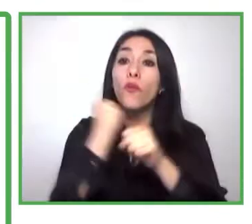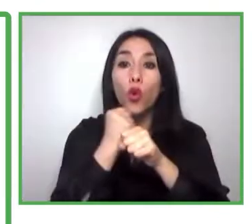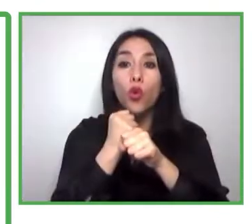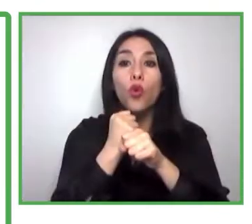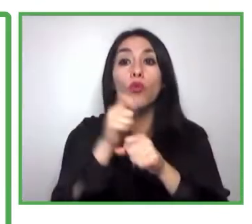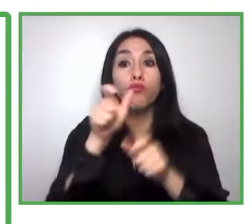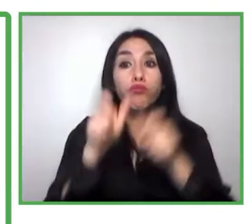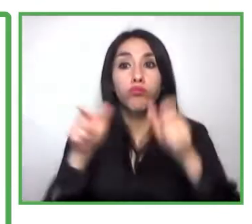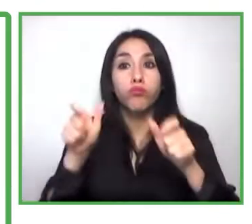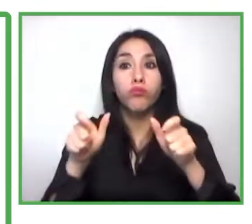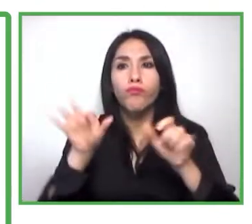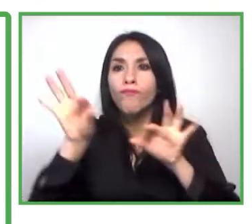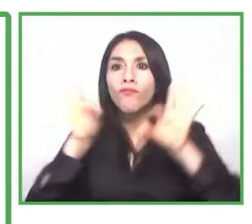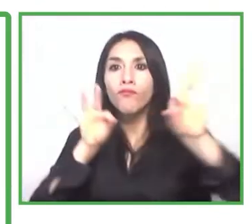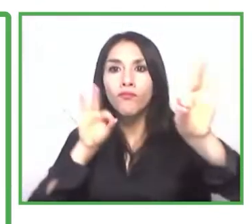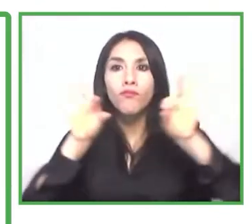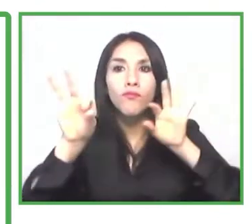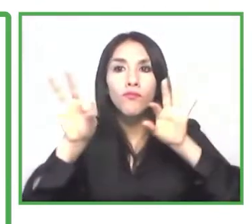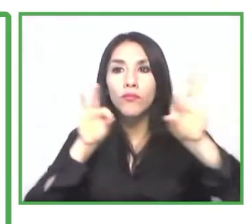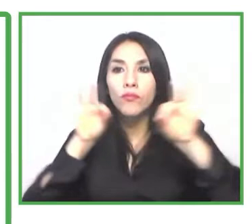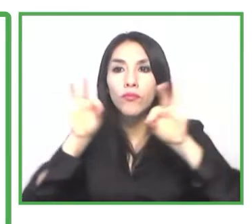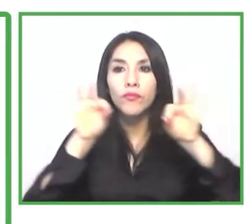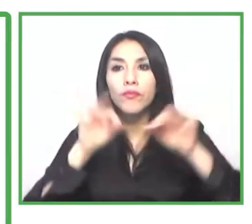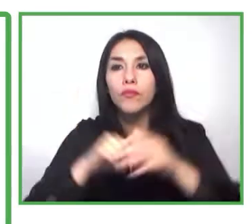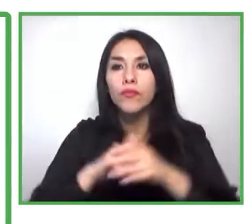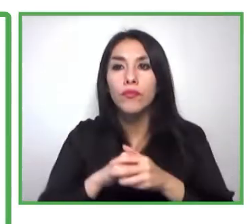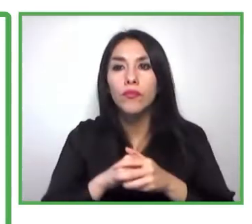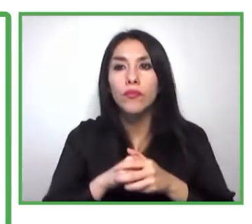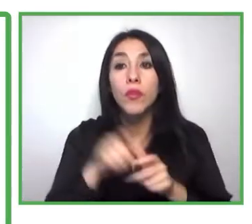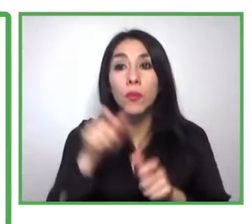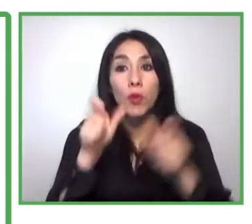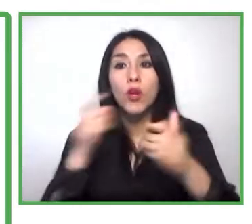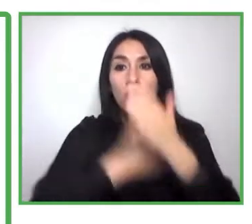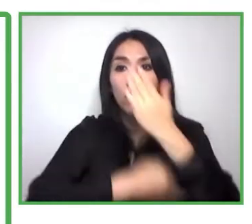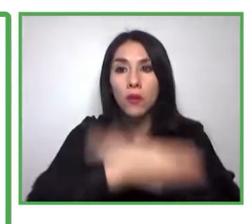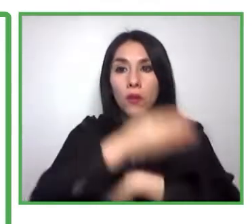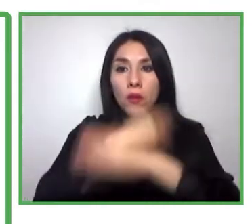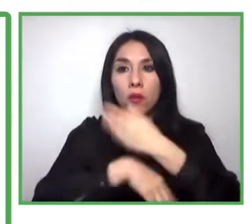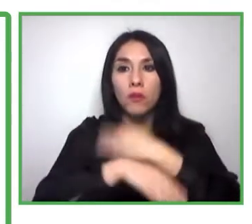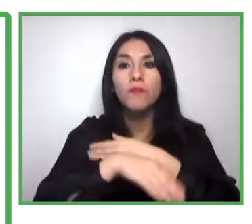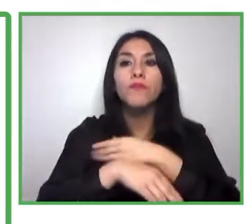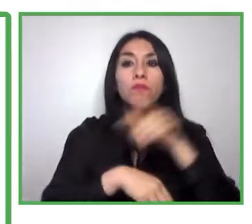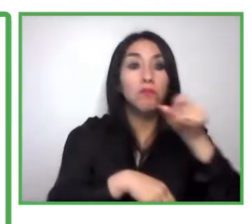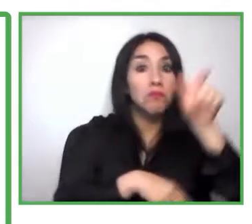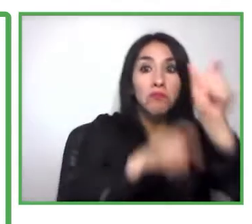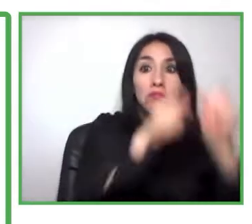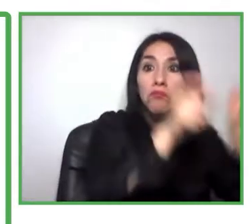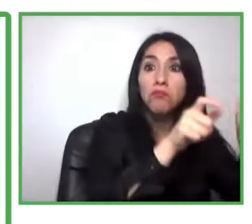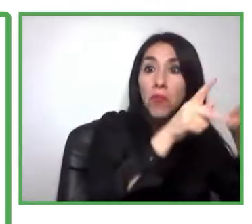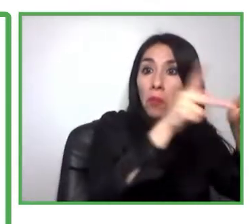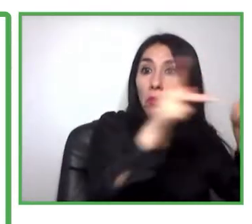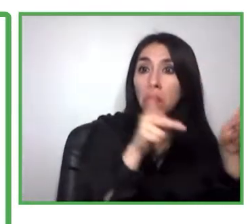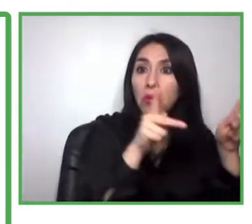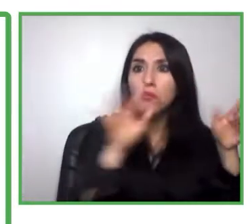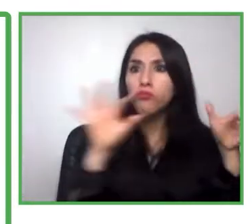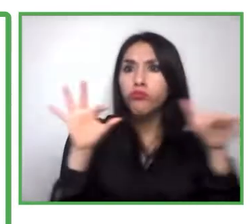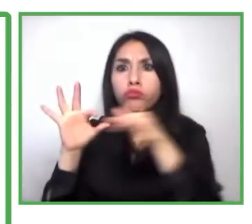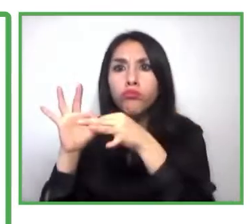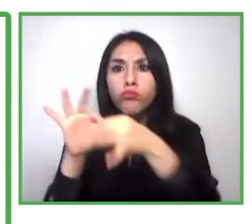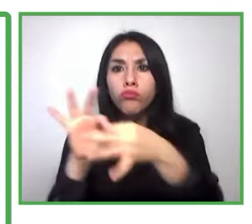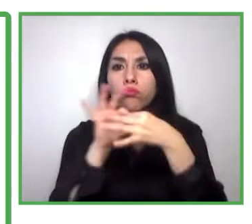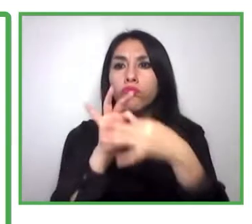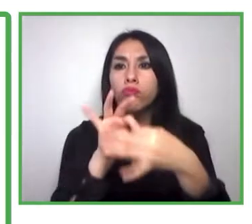conectando las ofertas laborales de distintas organizaciones con muchas organizaciones donde están las personas con discapacidad.